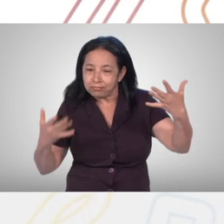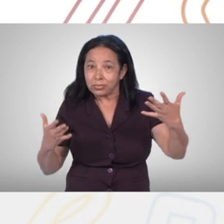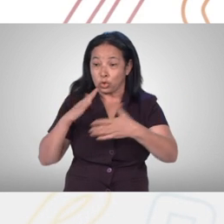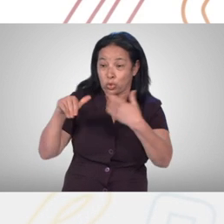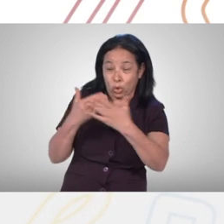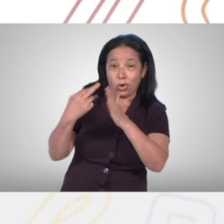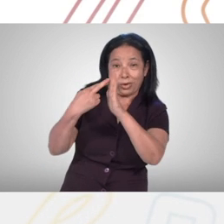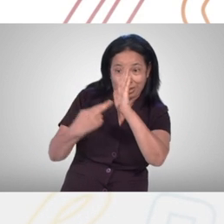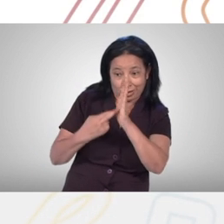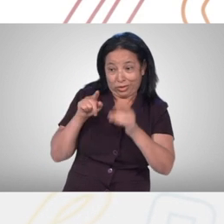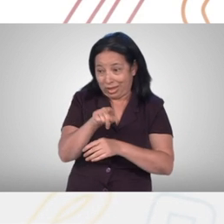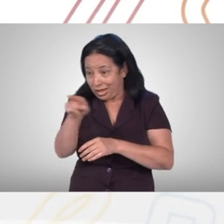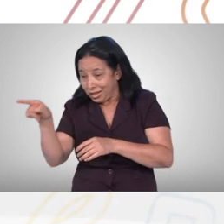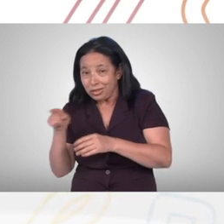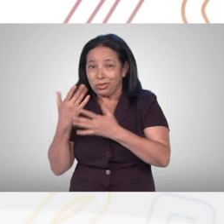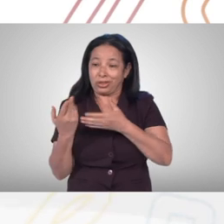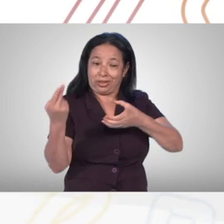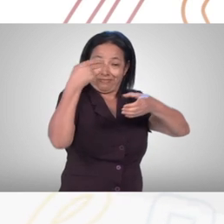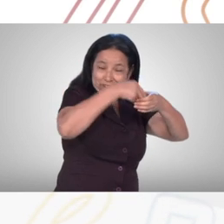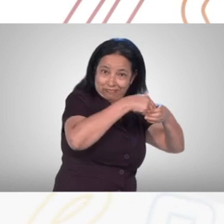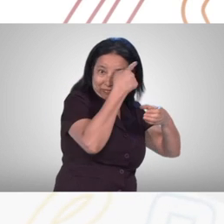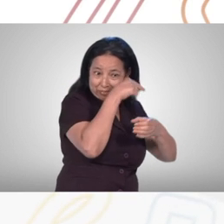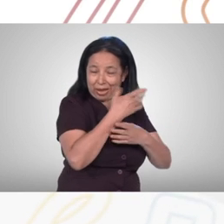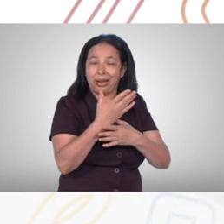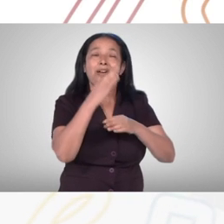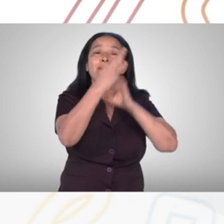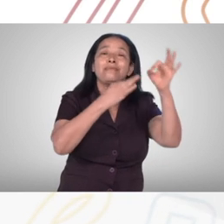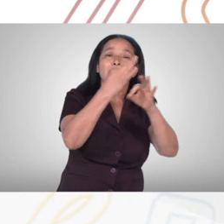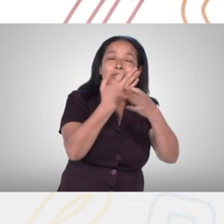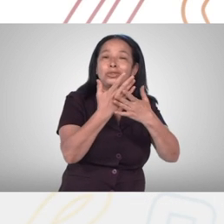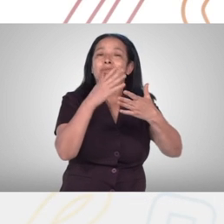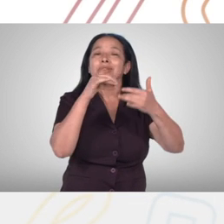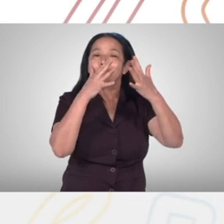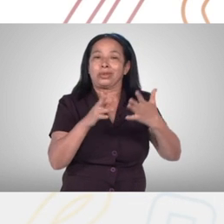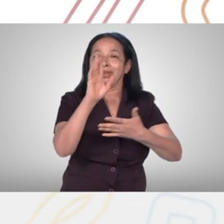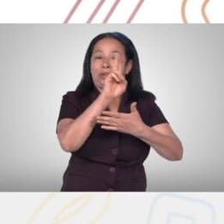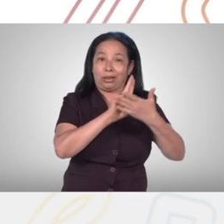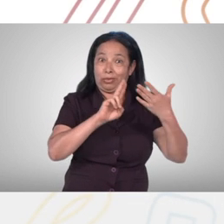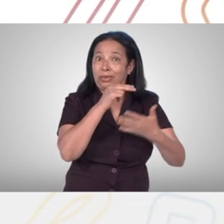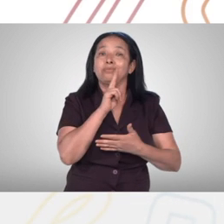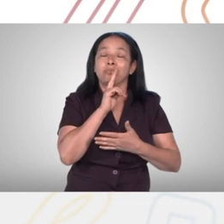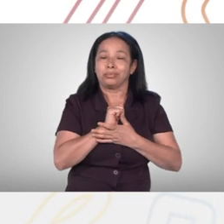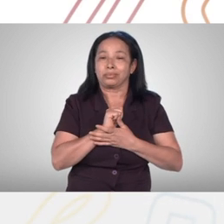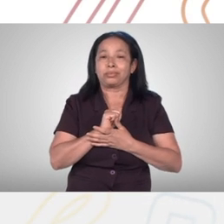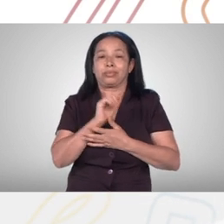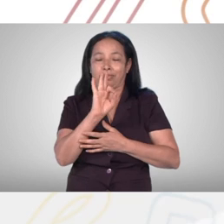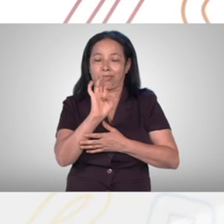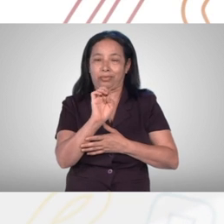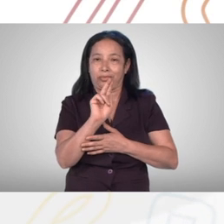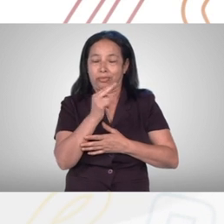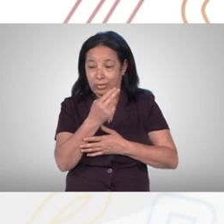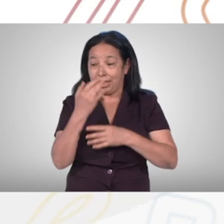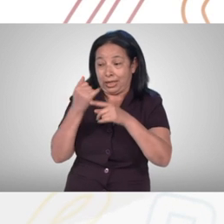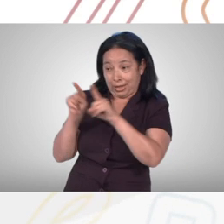requisitos a las candidaturas que participan para la Federación Estudiantil Universitaria de Honduras y por último certifica y valida a los